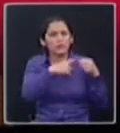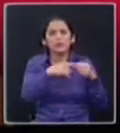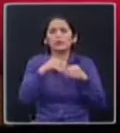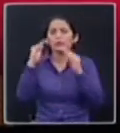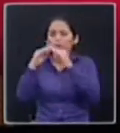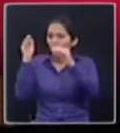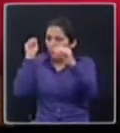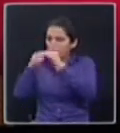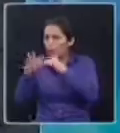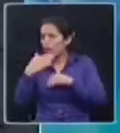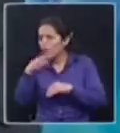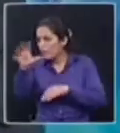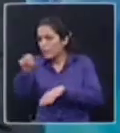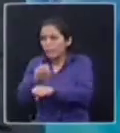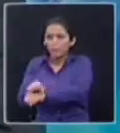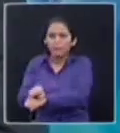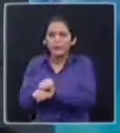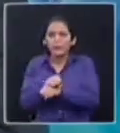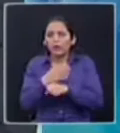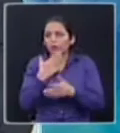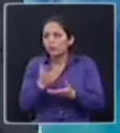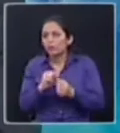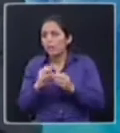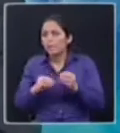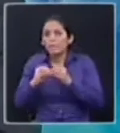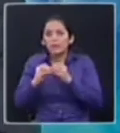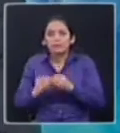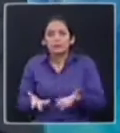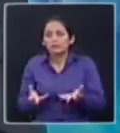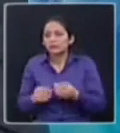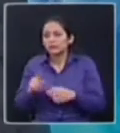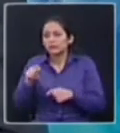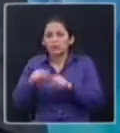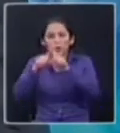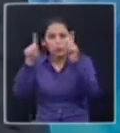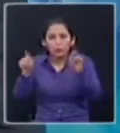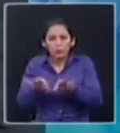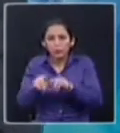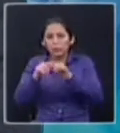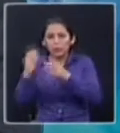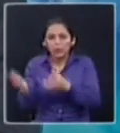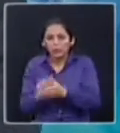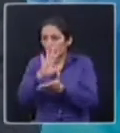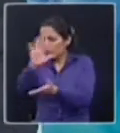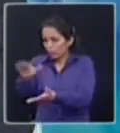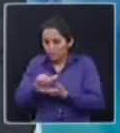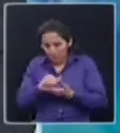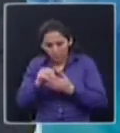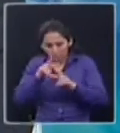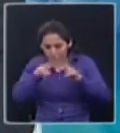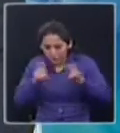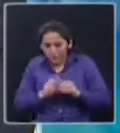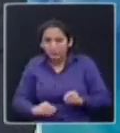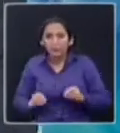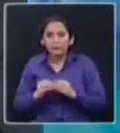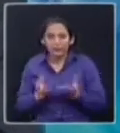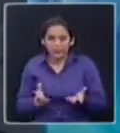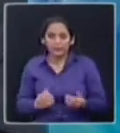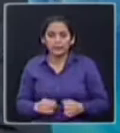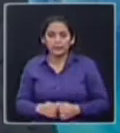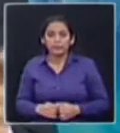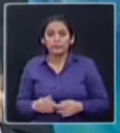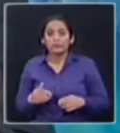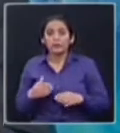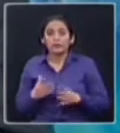eso ayudó a poder continuar con esta investigación. Y después del primero de junio, cuando se levanta el sigilo de lo que